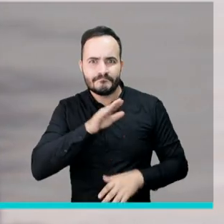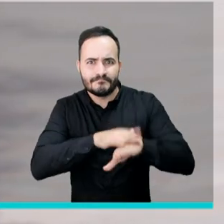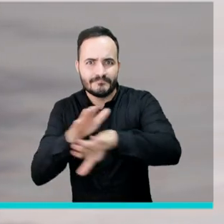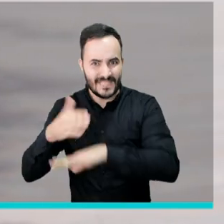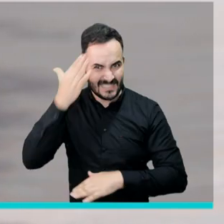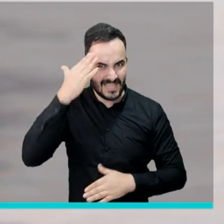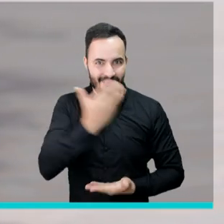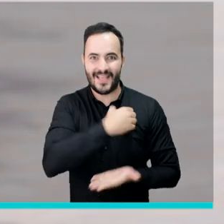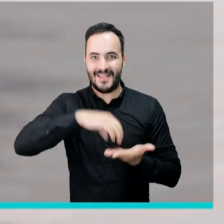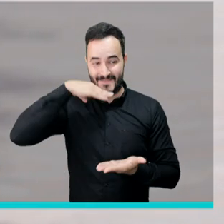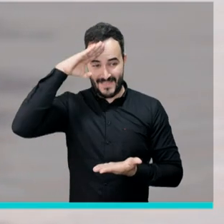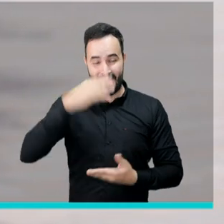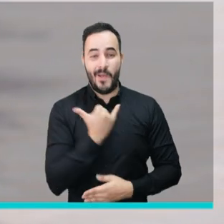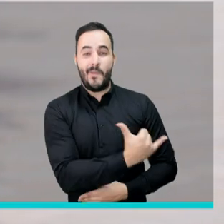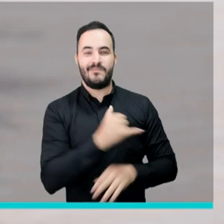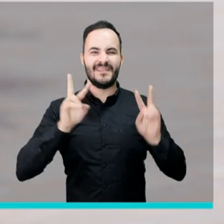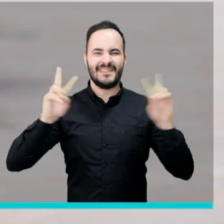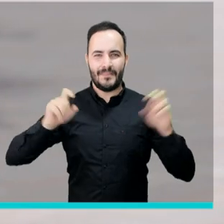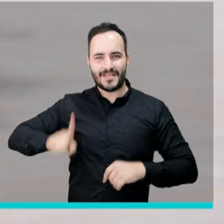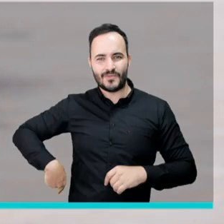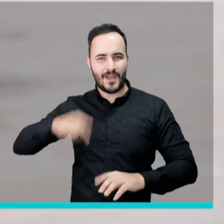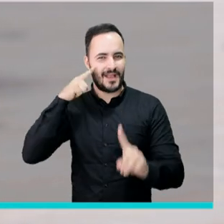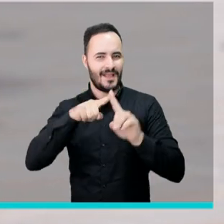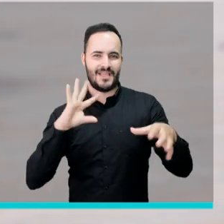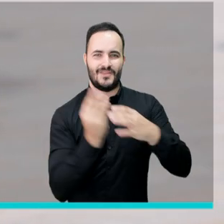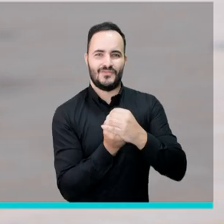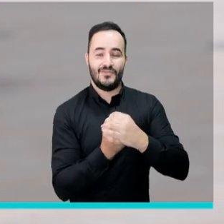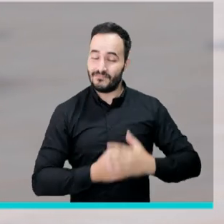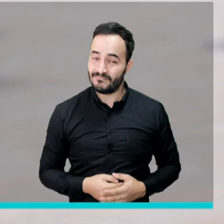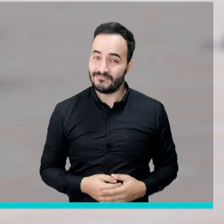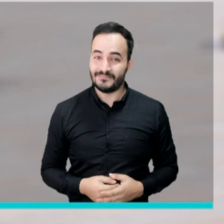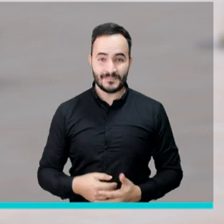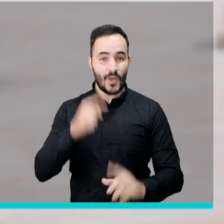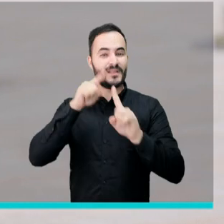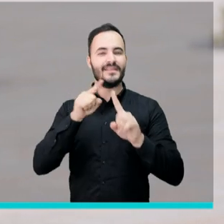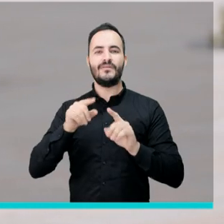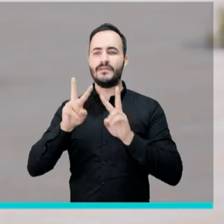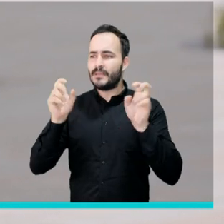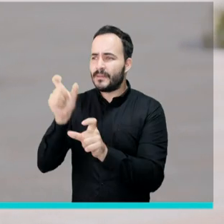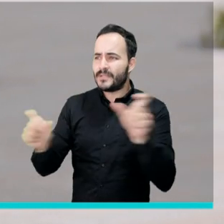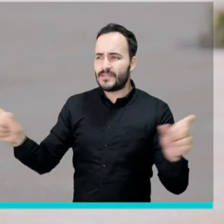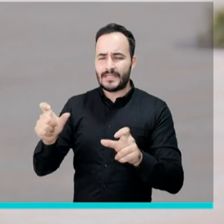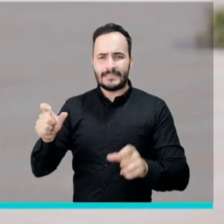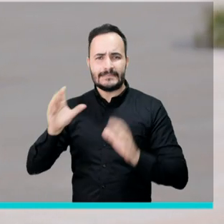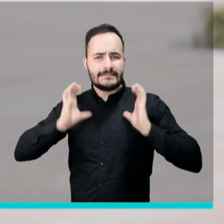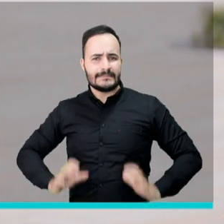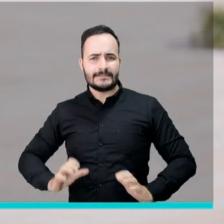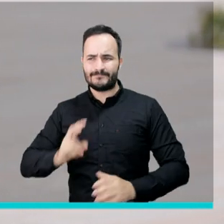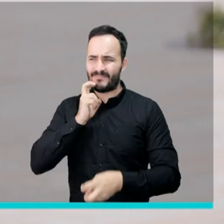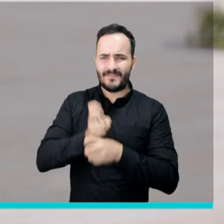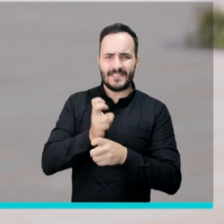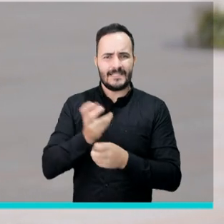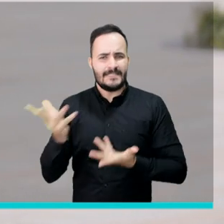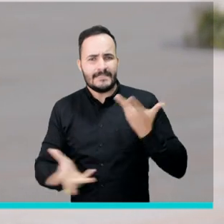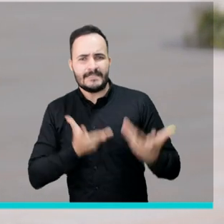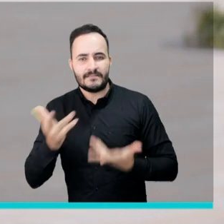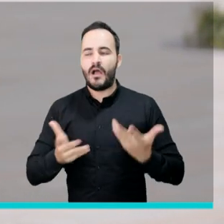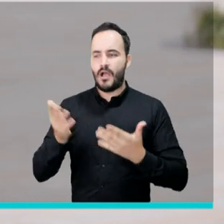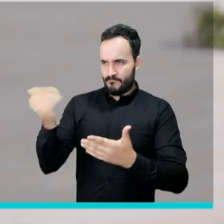¿Sabías que la Alcaldía de Medellín cuenta con una Escuela para la Inclusión? Un programa que busca transformar la vida de los ciudadanos más vulnerables,